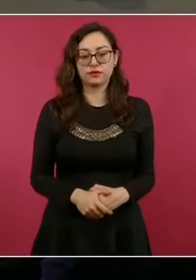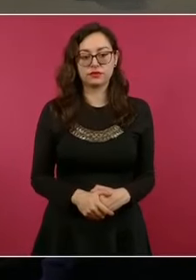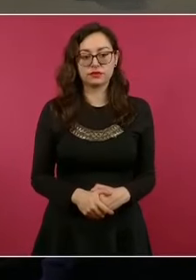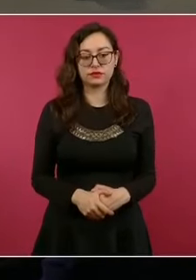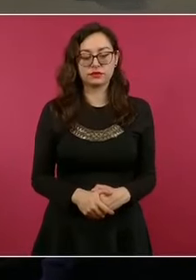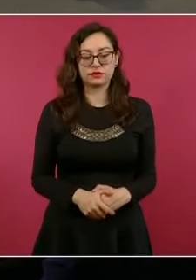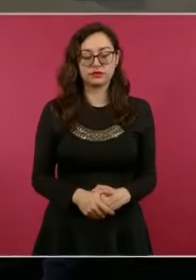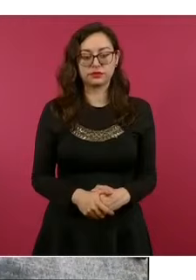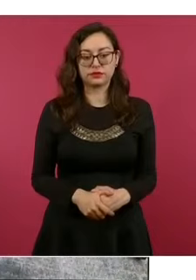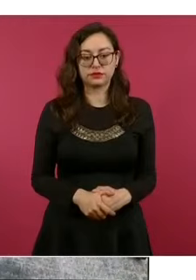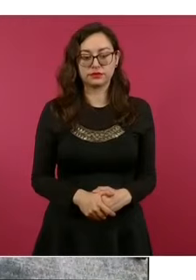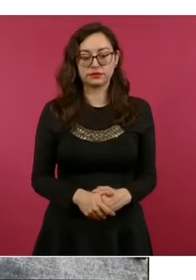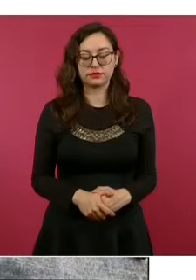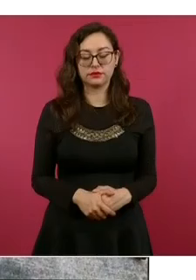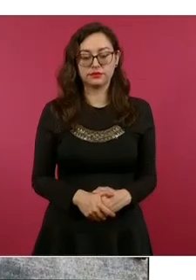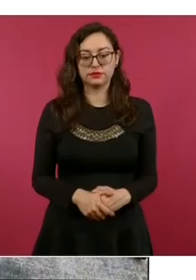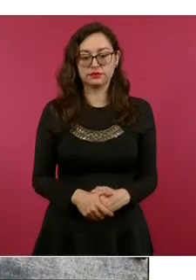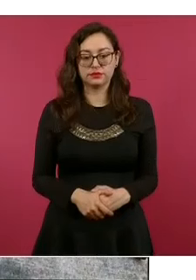Aquí está.